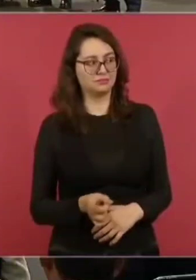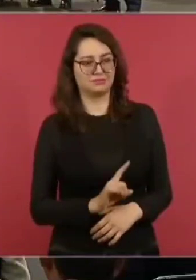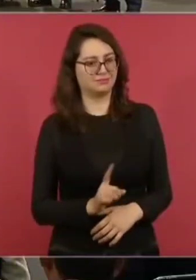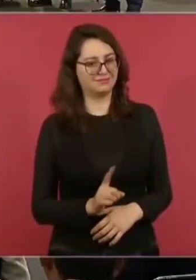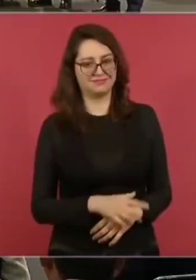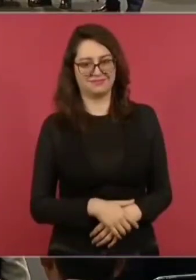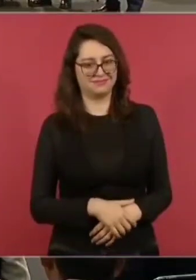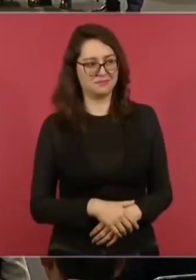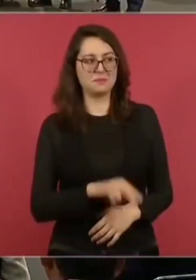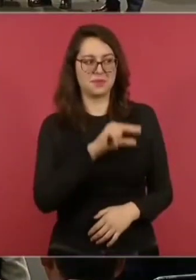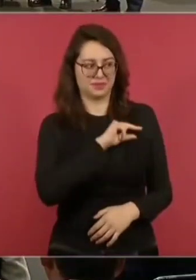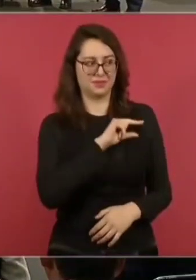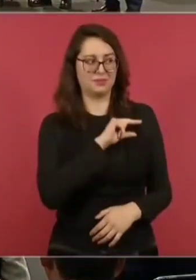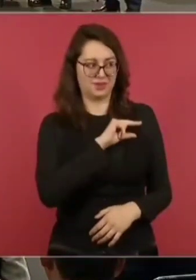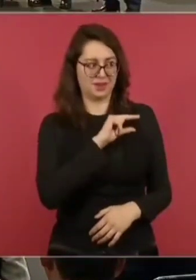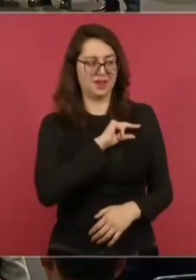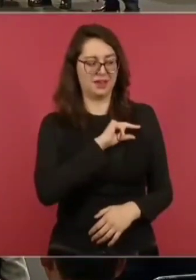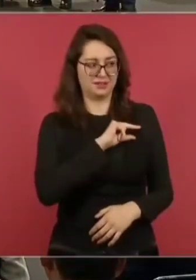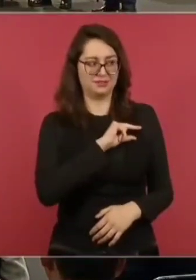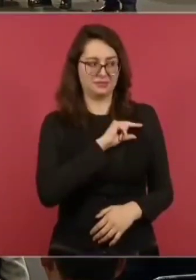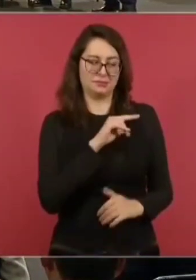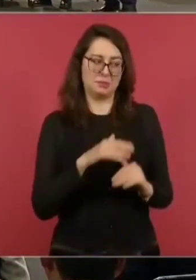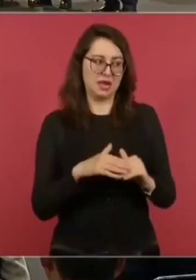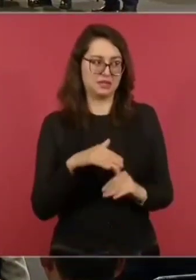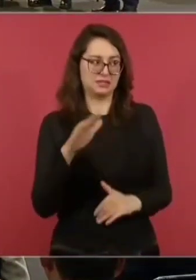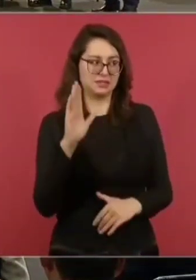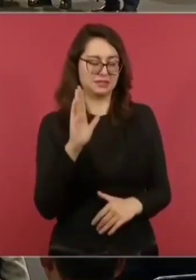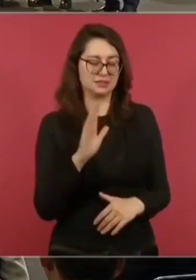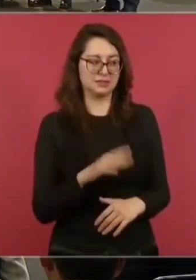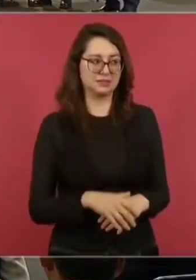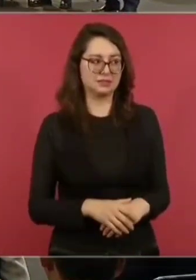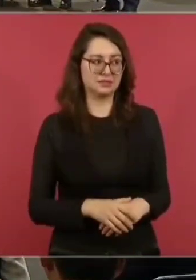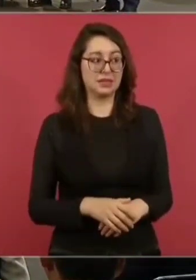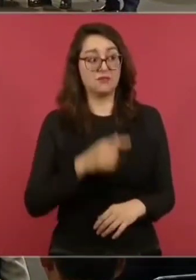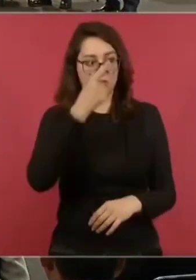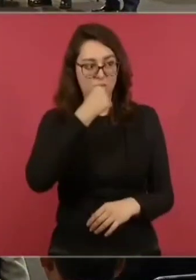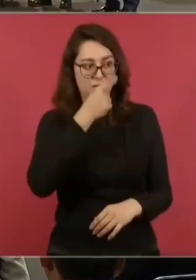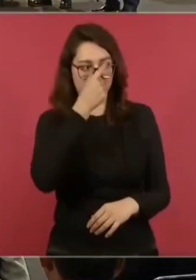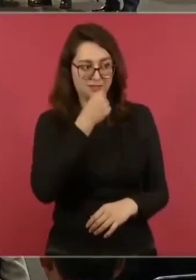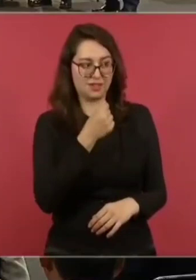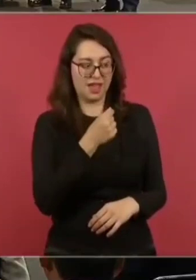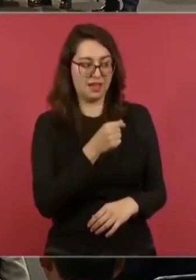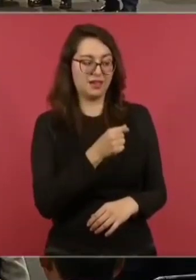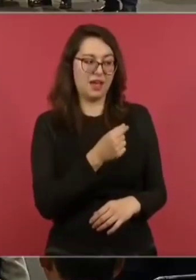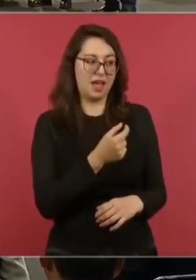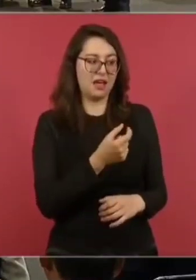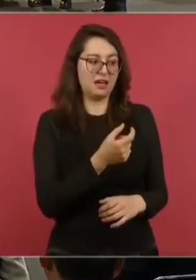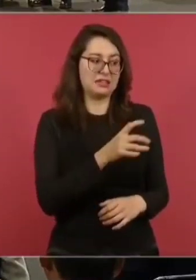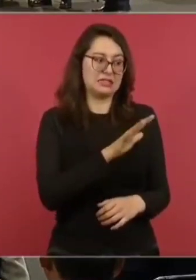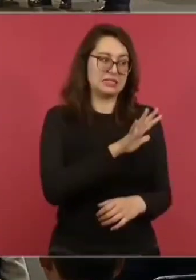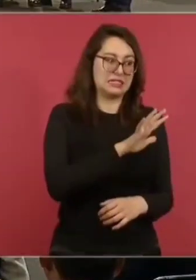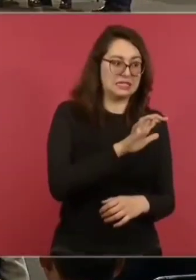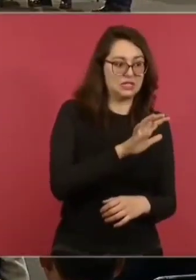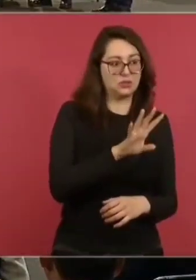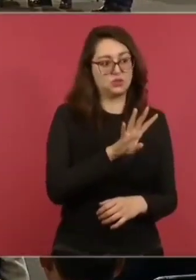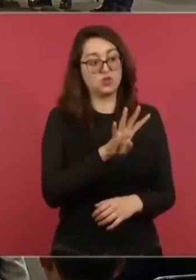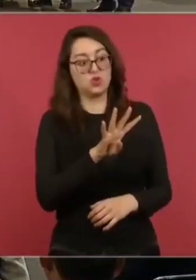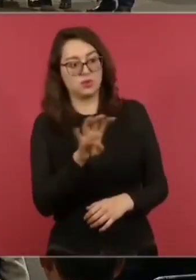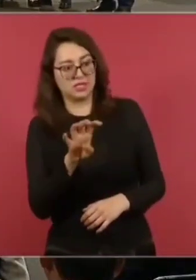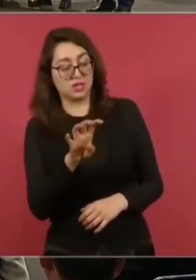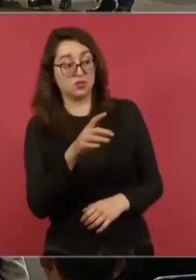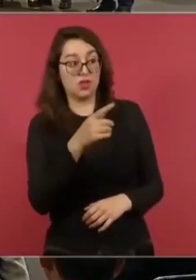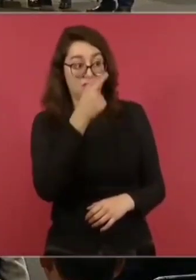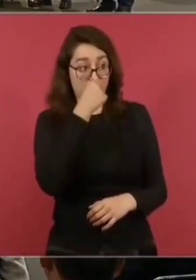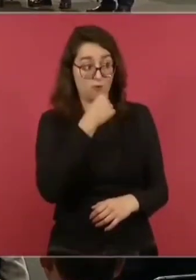privado y ya se poniendo como entre 500 y 900 pesos. ¿La de influenza? La de influenza. ¿500? Entre 500 y 900 pesos,